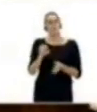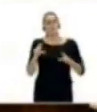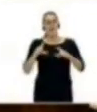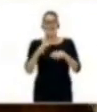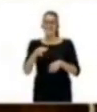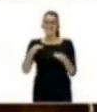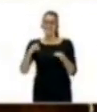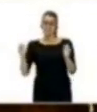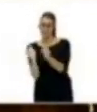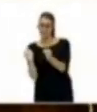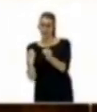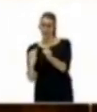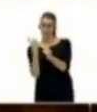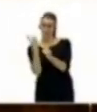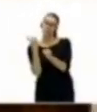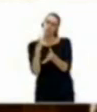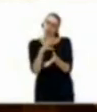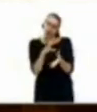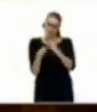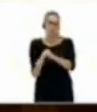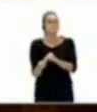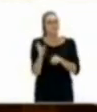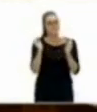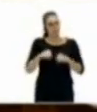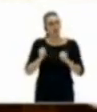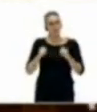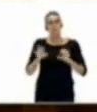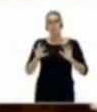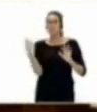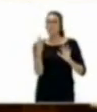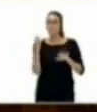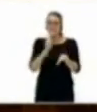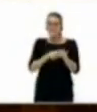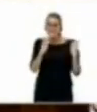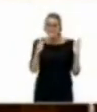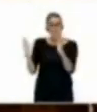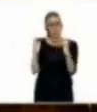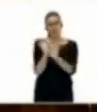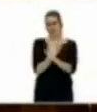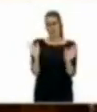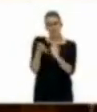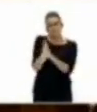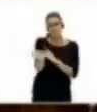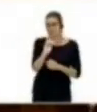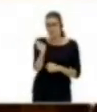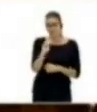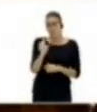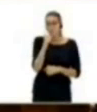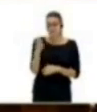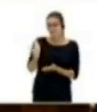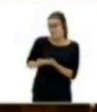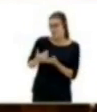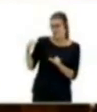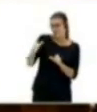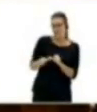mediante un sistema como este. Pero debía ser una solución temporal y más cuando el tiempo ha demostrado que no servido eficazmente